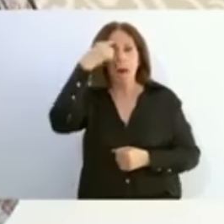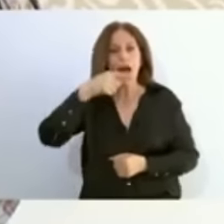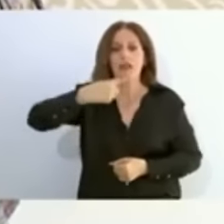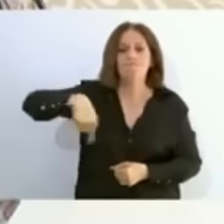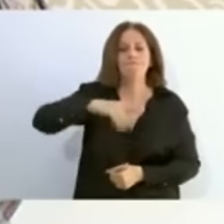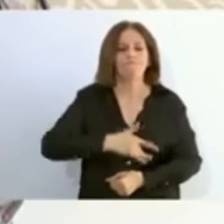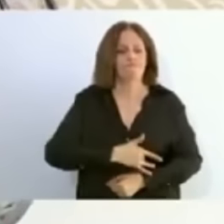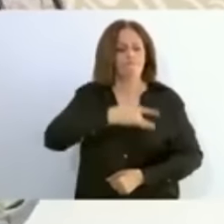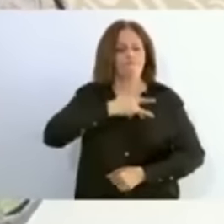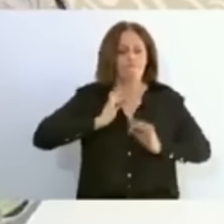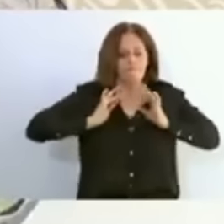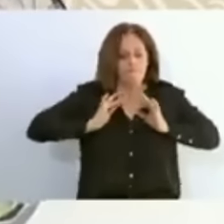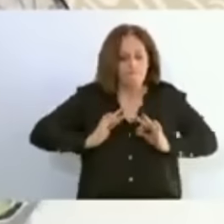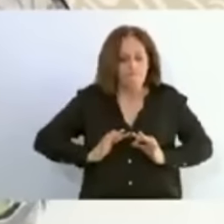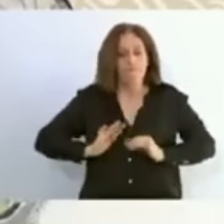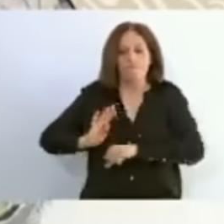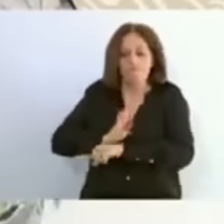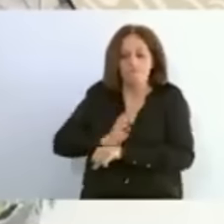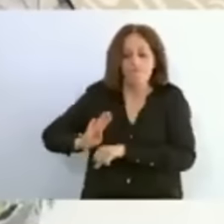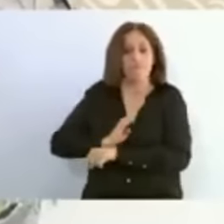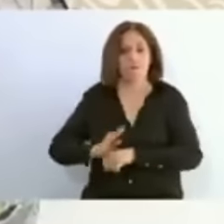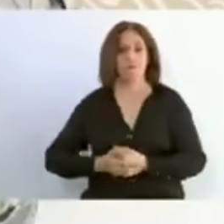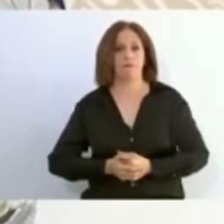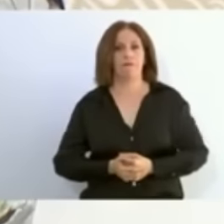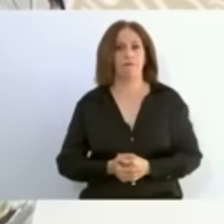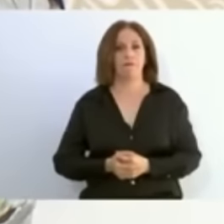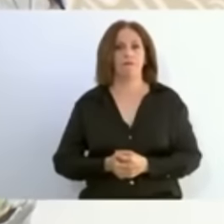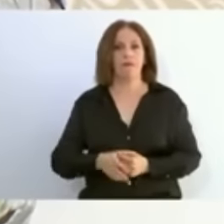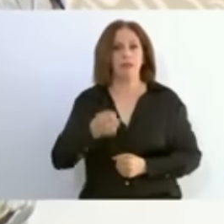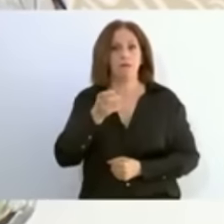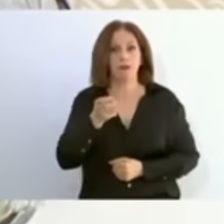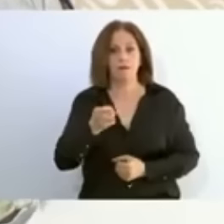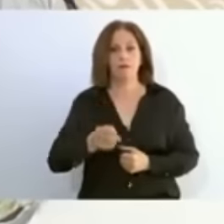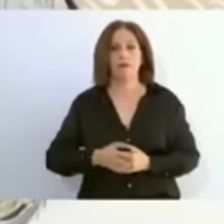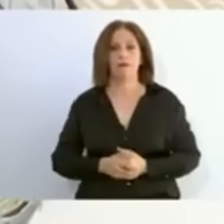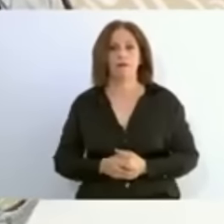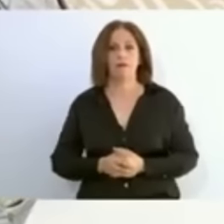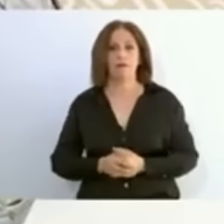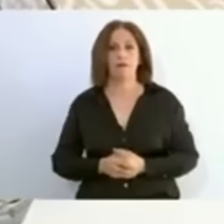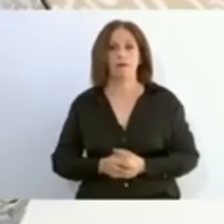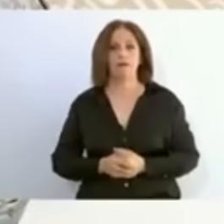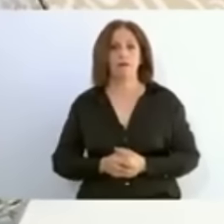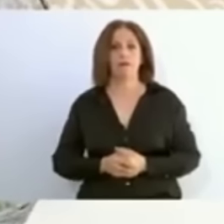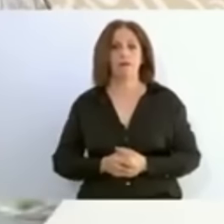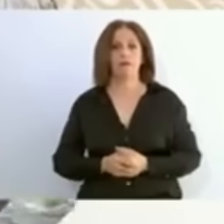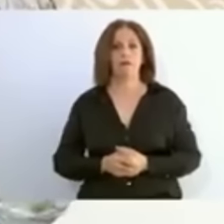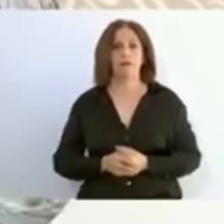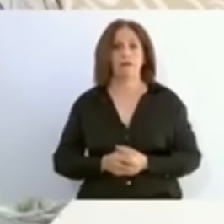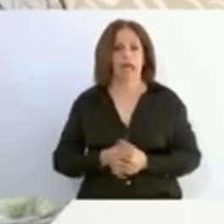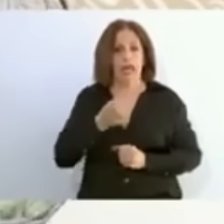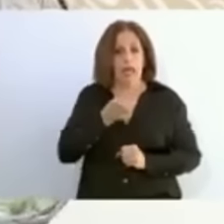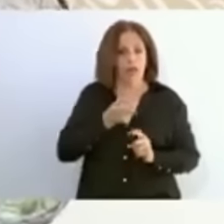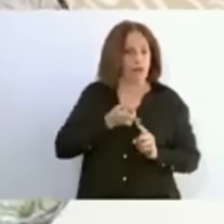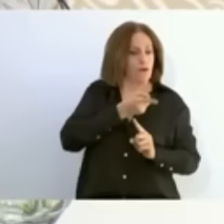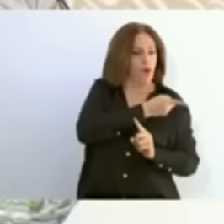familias por eso era urgente avanzar de manera rápida y se hizo y a partir de ese entonces hubo aumentos